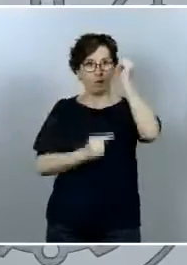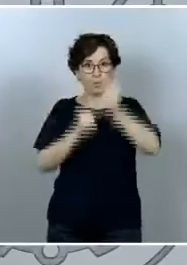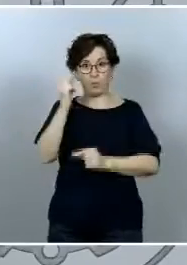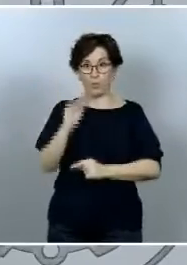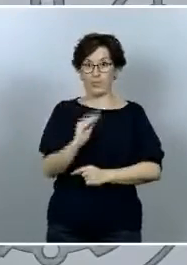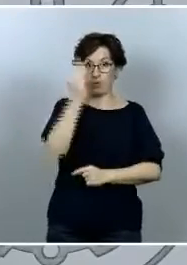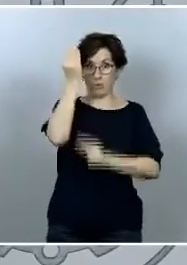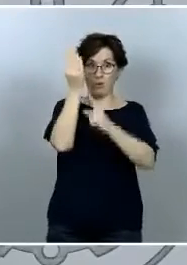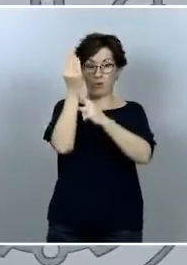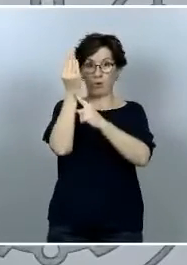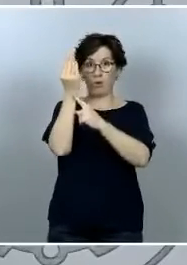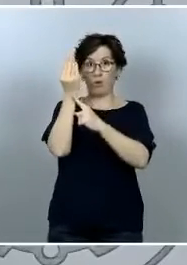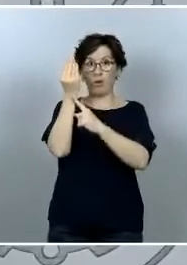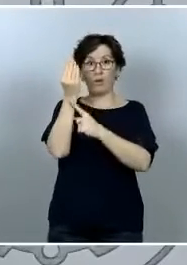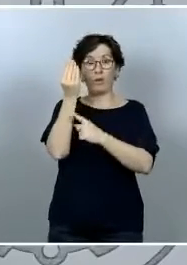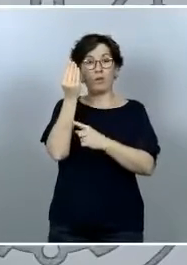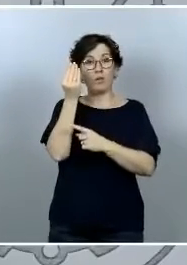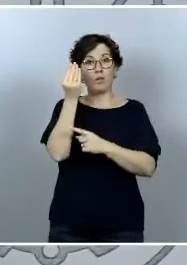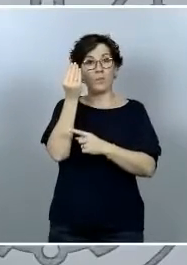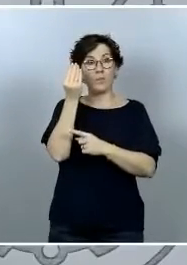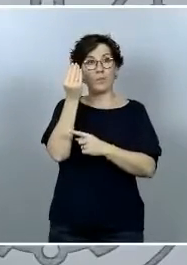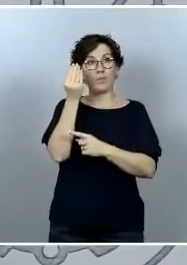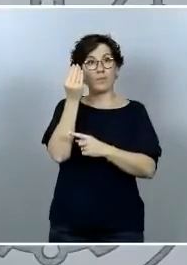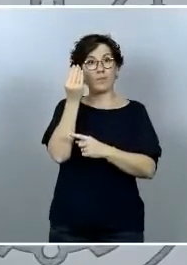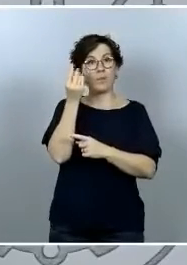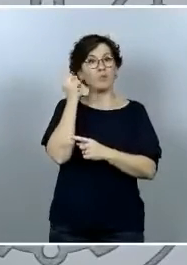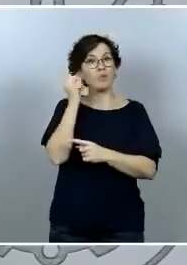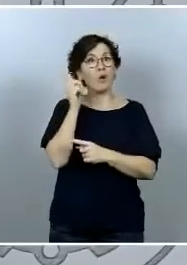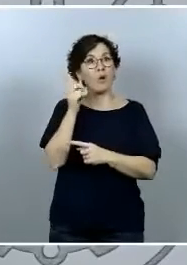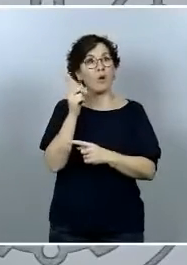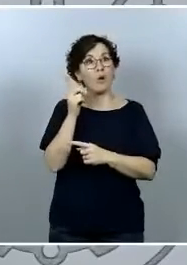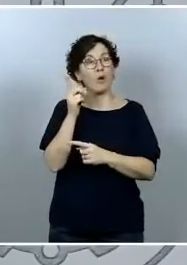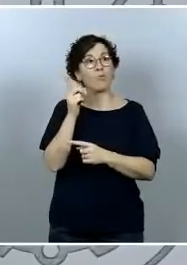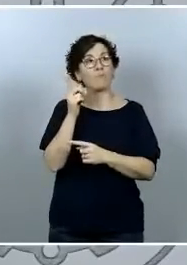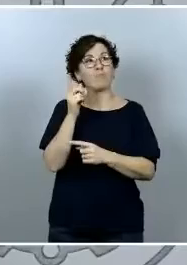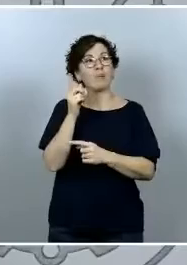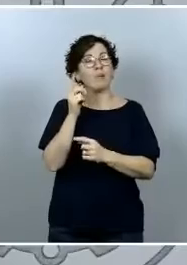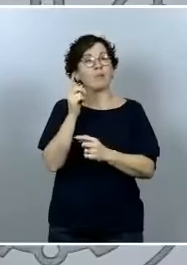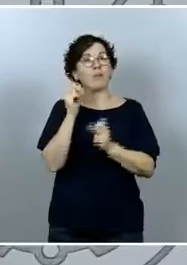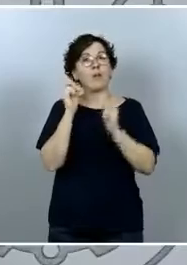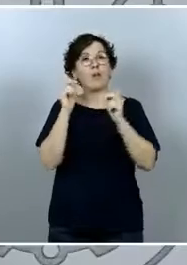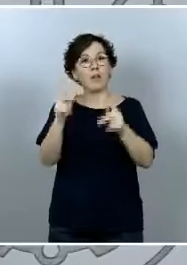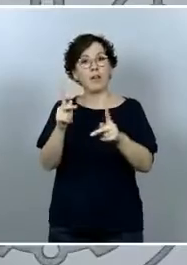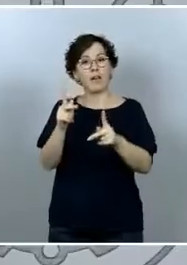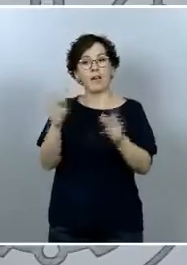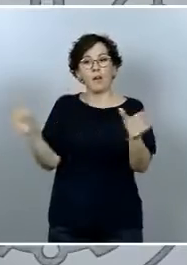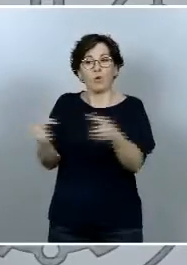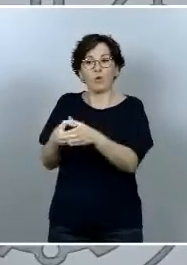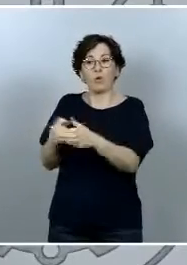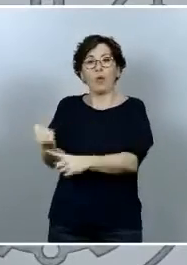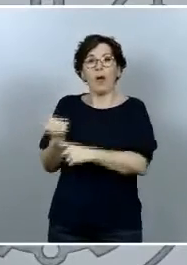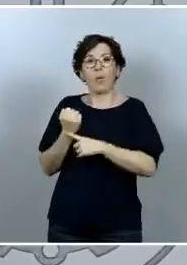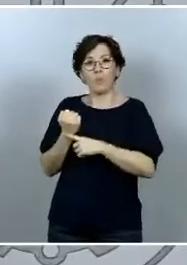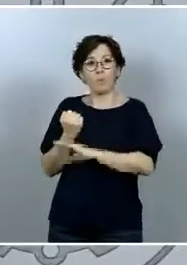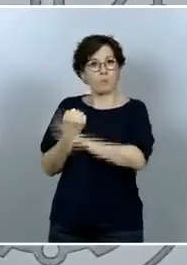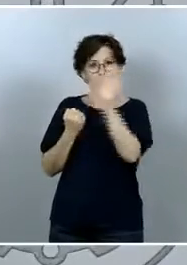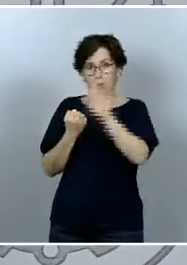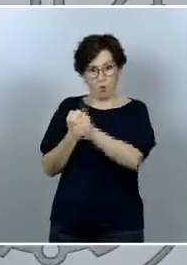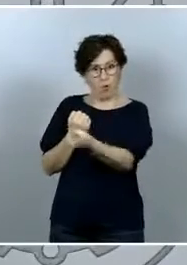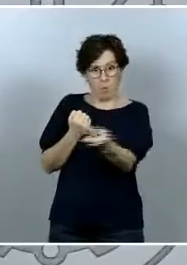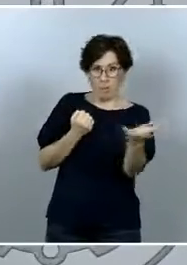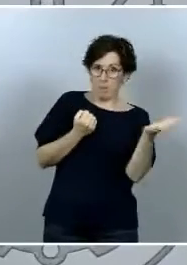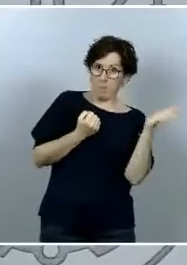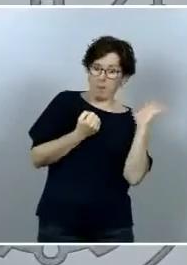con con la con la confirmación de aquellos que hicieron posible la investidura sino con otras formaciones políticas que están trabajando